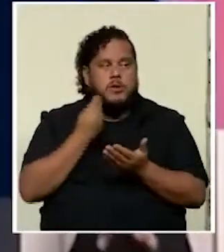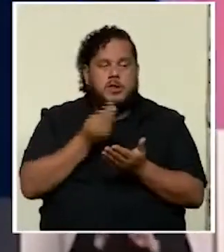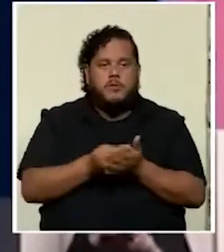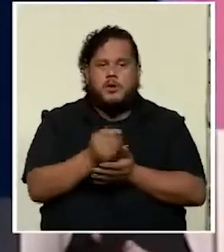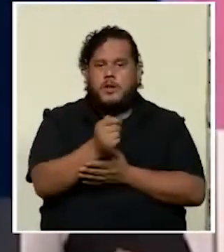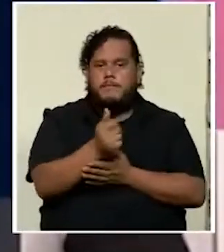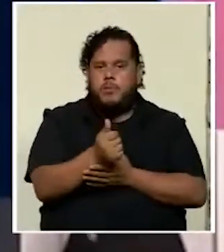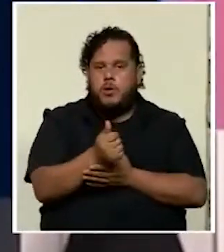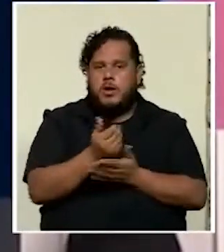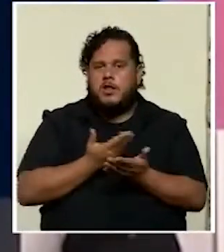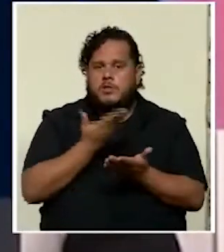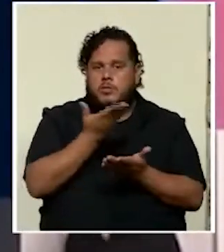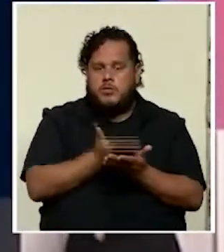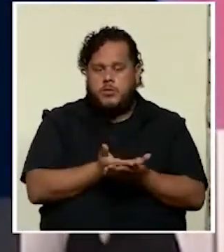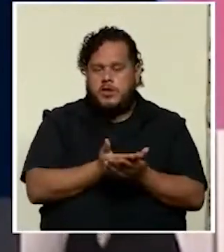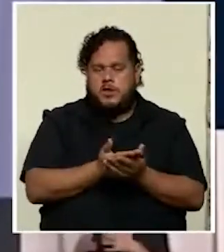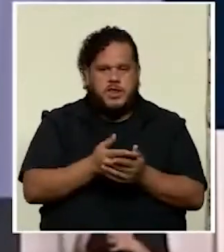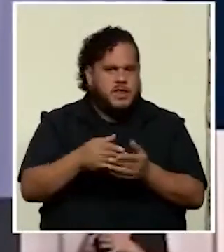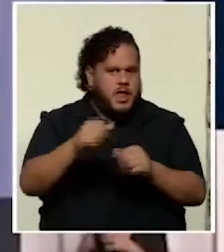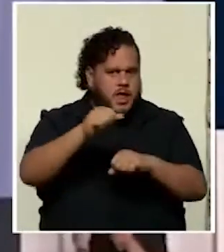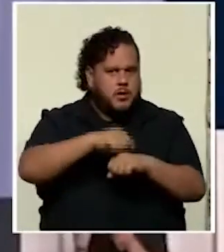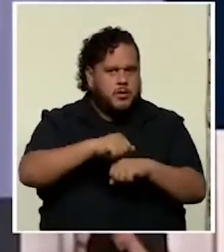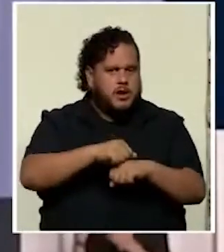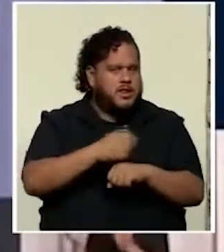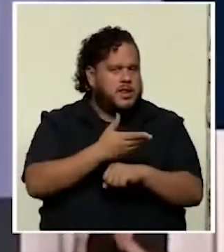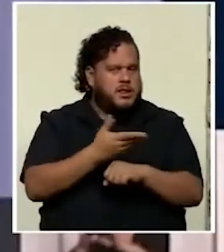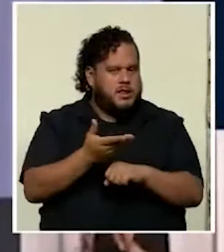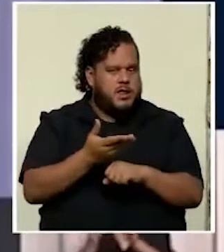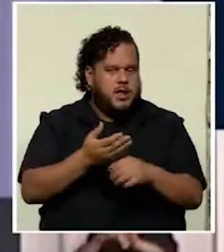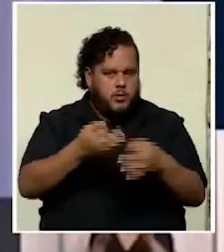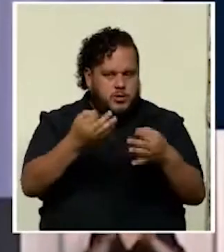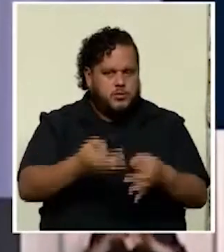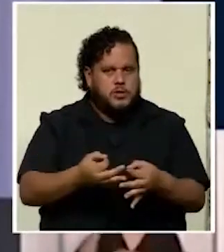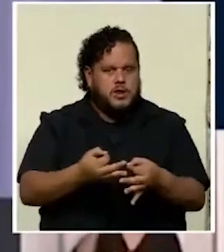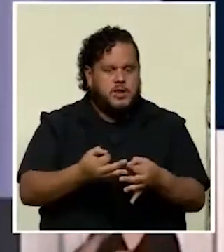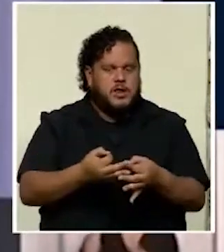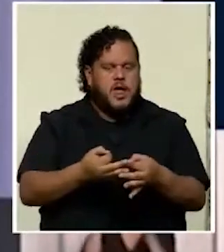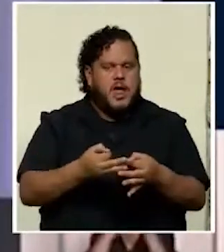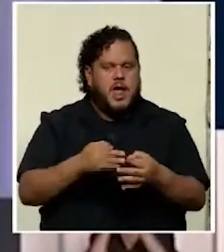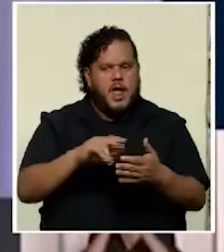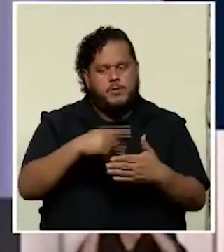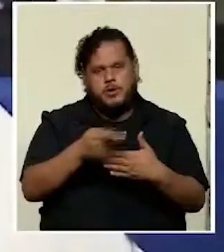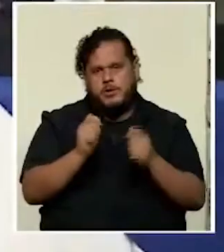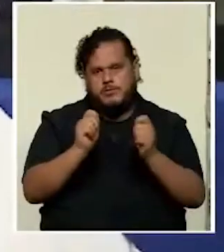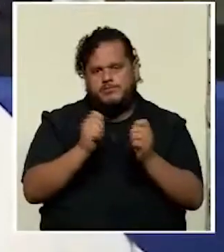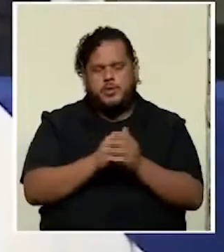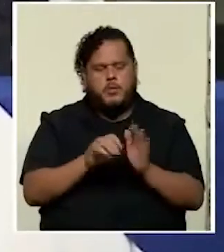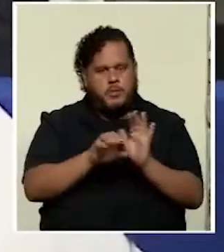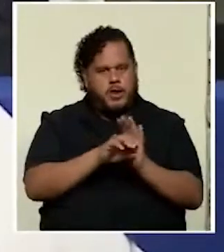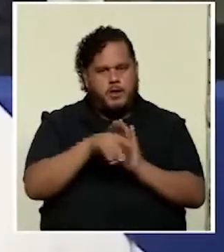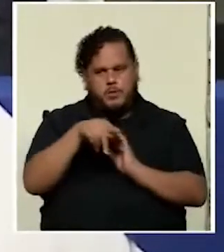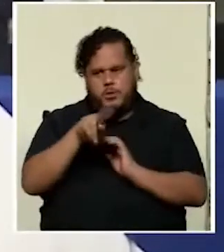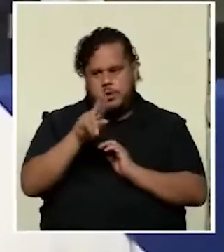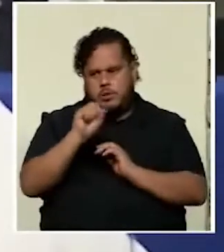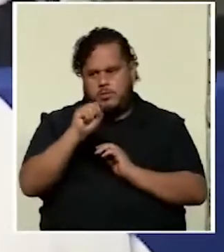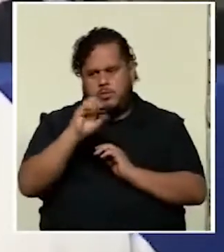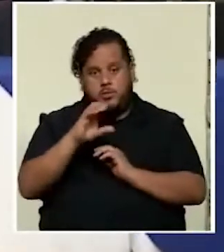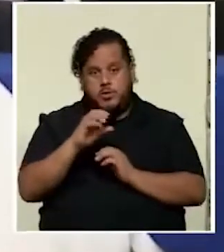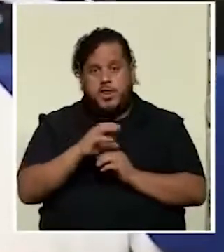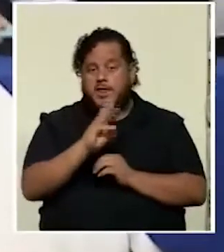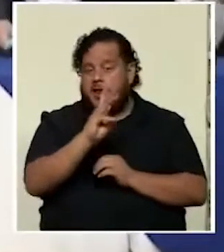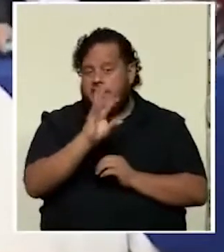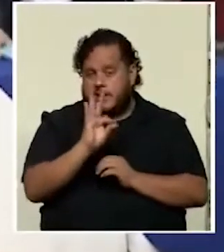pocas propuestas concretas al problema. En el programa del PUSC, de las 79